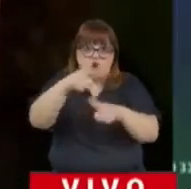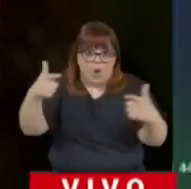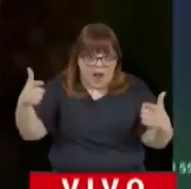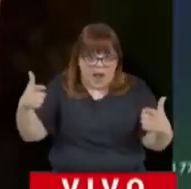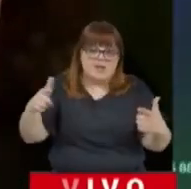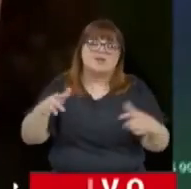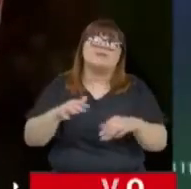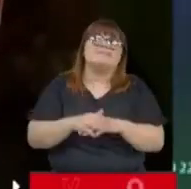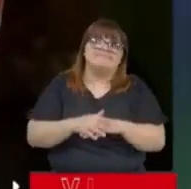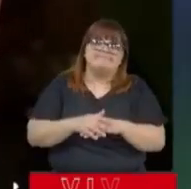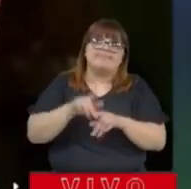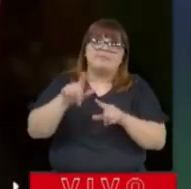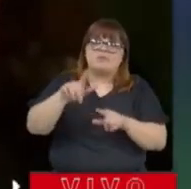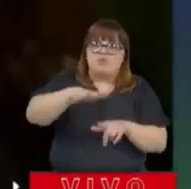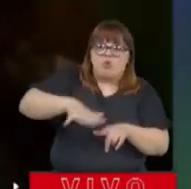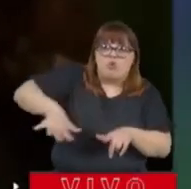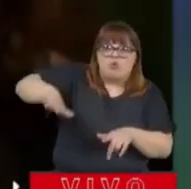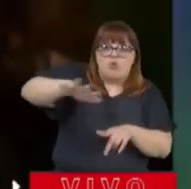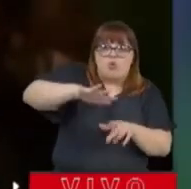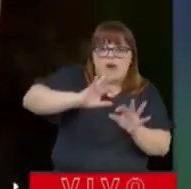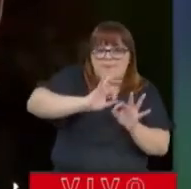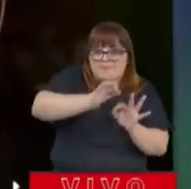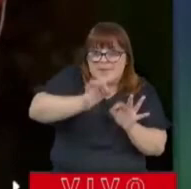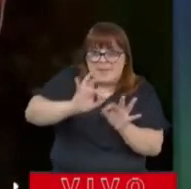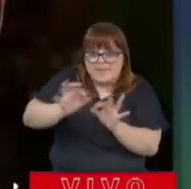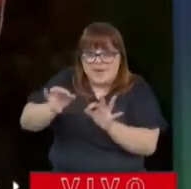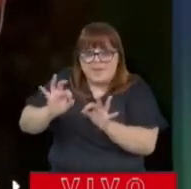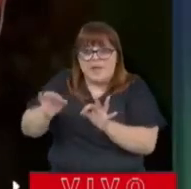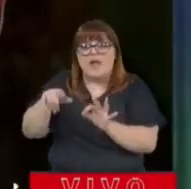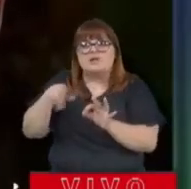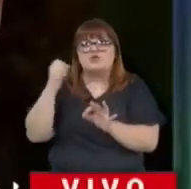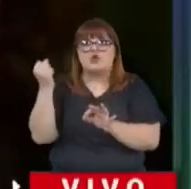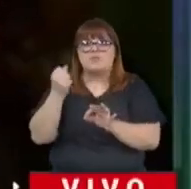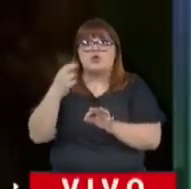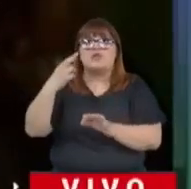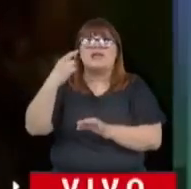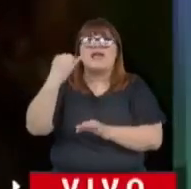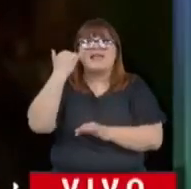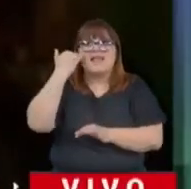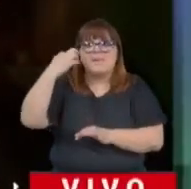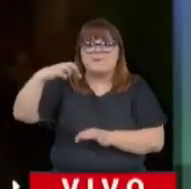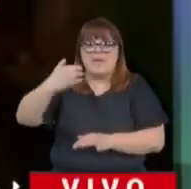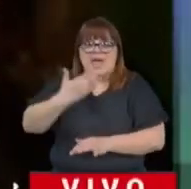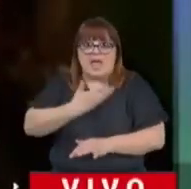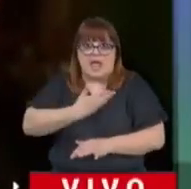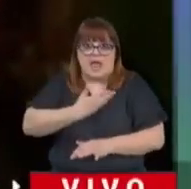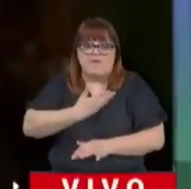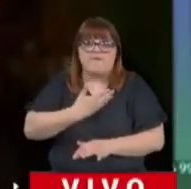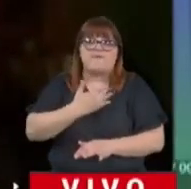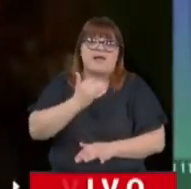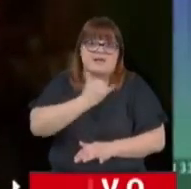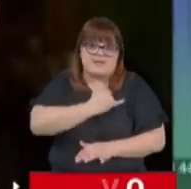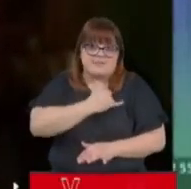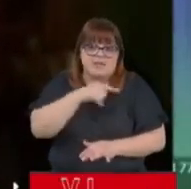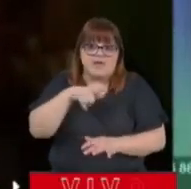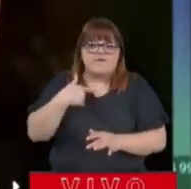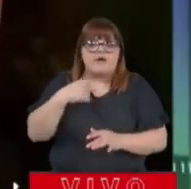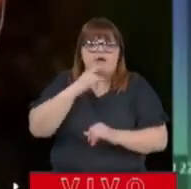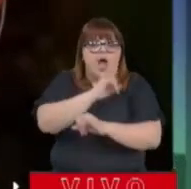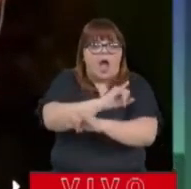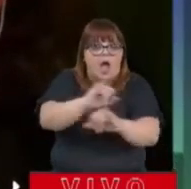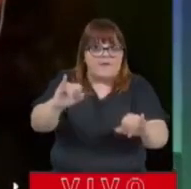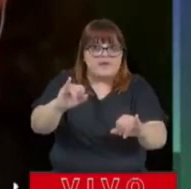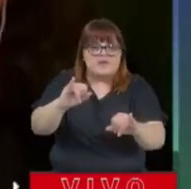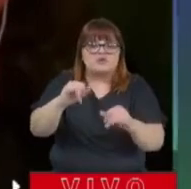¿sí? En todo lo que es la región. Esto informó YPF y posiblemente esto se